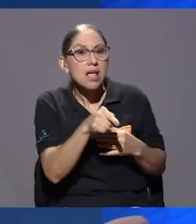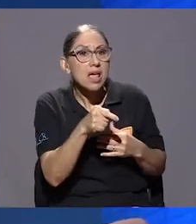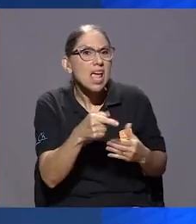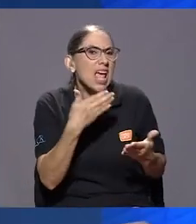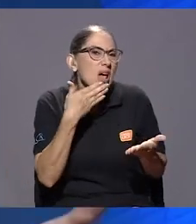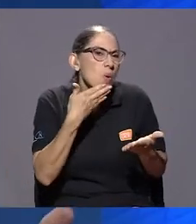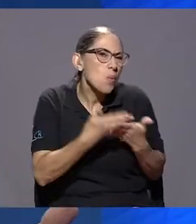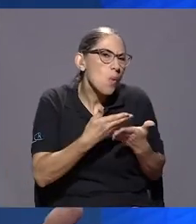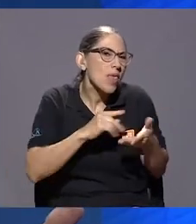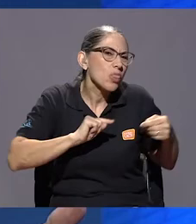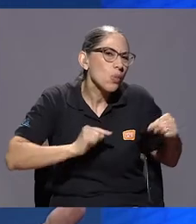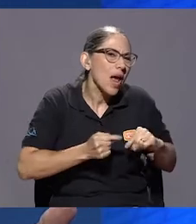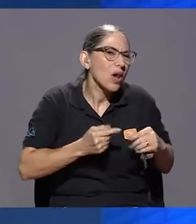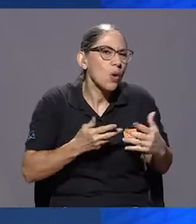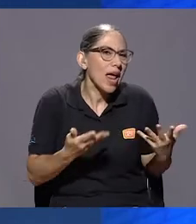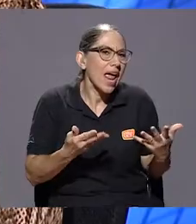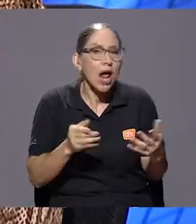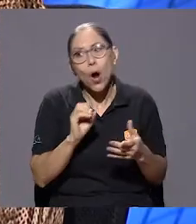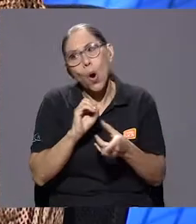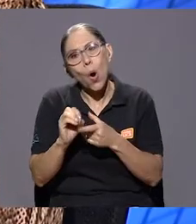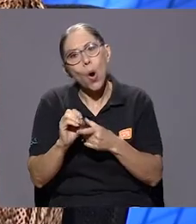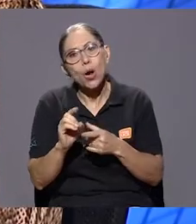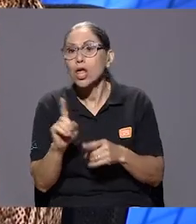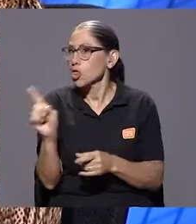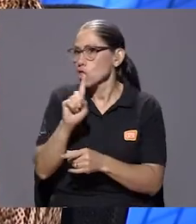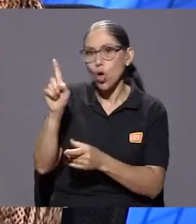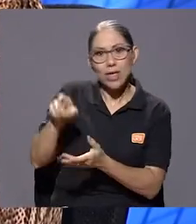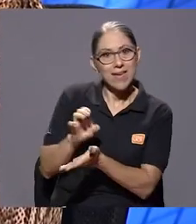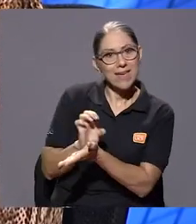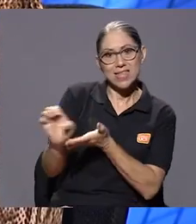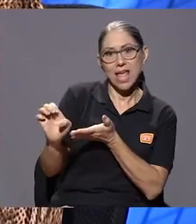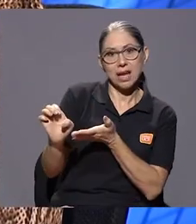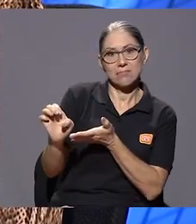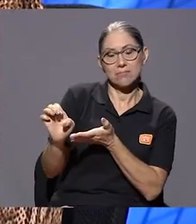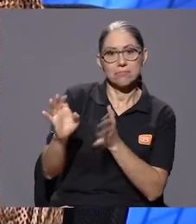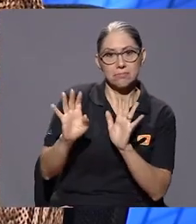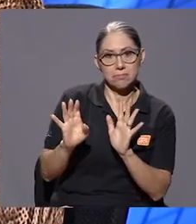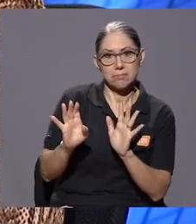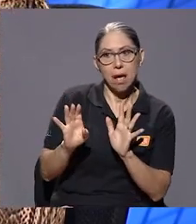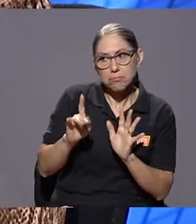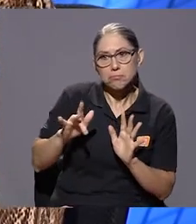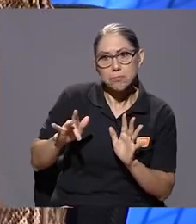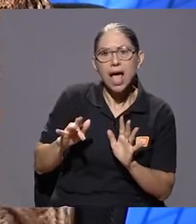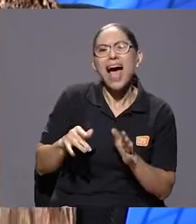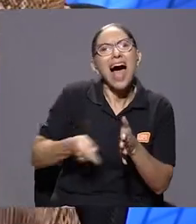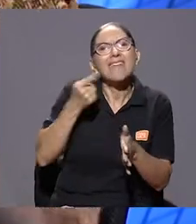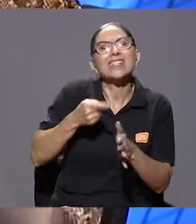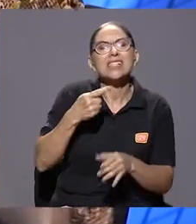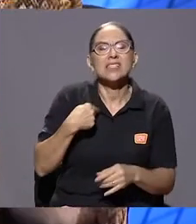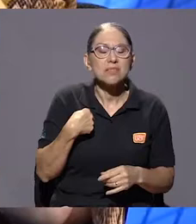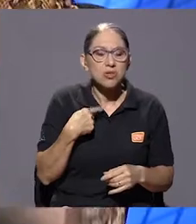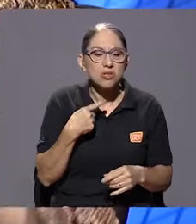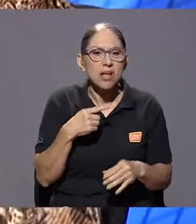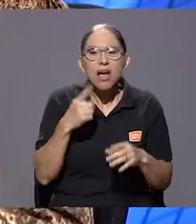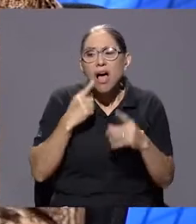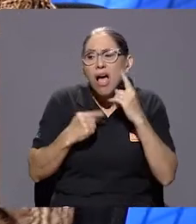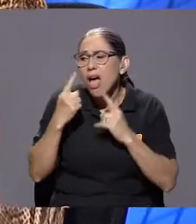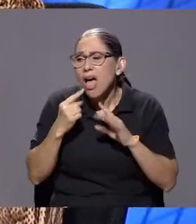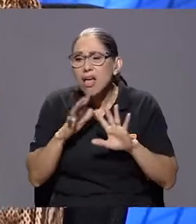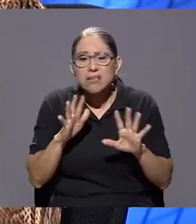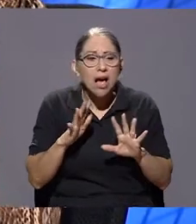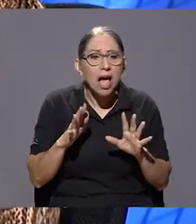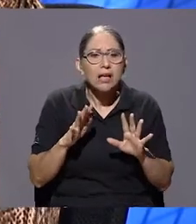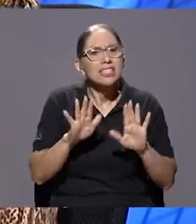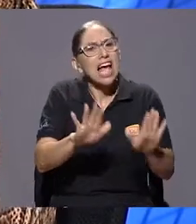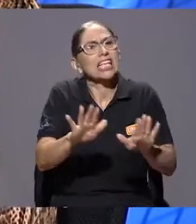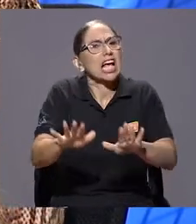qué es un buen duelo y qué no lo sería, ¿verdad? Sí, no hay que evitarlo. Porque nosotros es muy común que digamos, ya, ya, ya, ya lloré, ya fui, ya fue